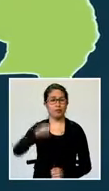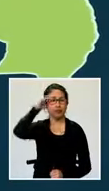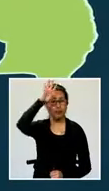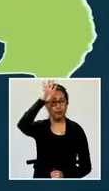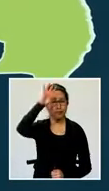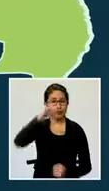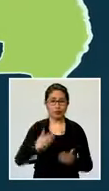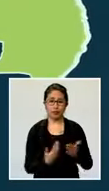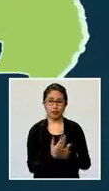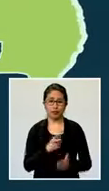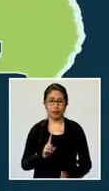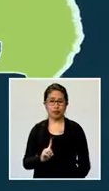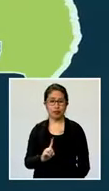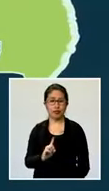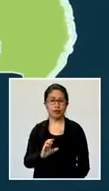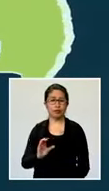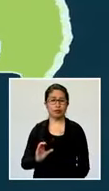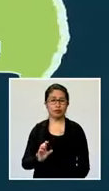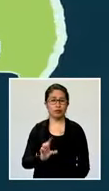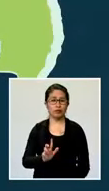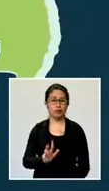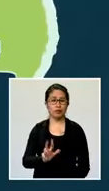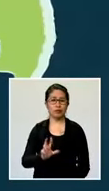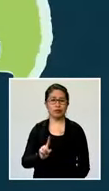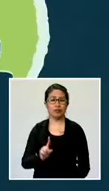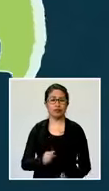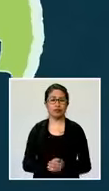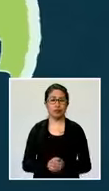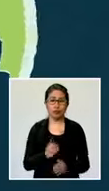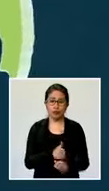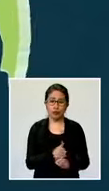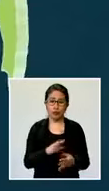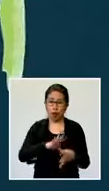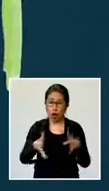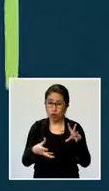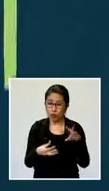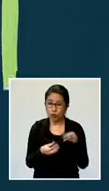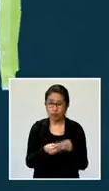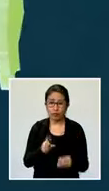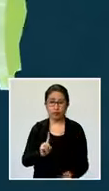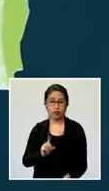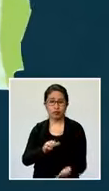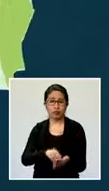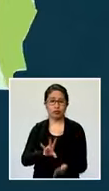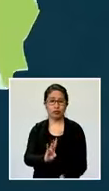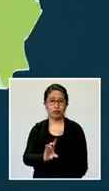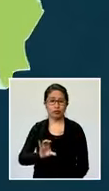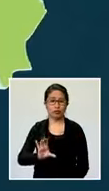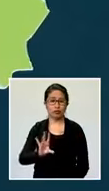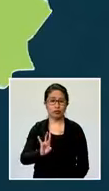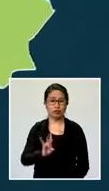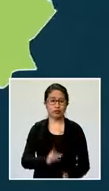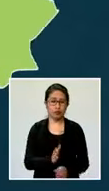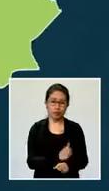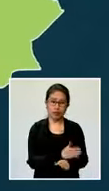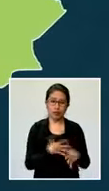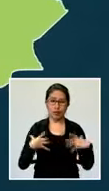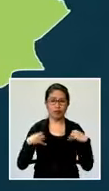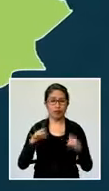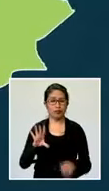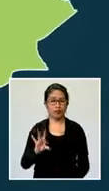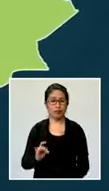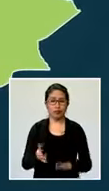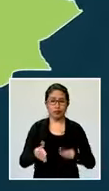Beni, nuevos contagios, 131, personas contagiadas, 1.707, pacientes recuperados, 8,